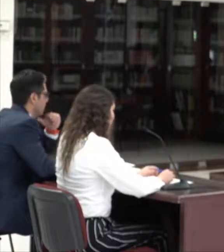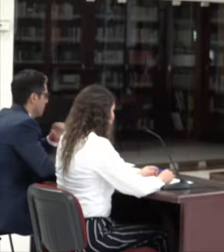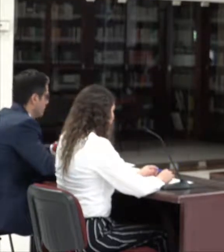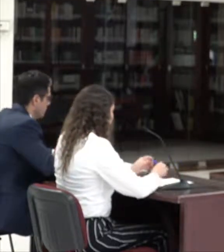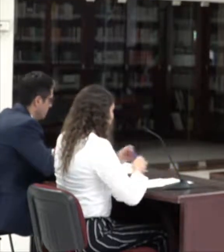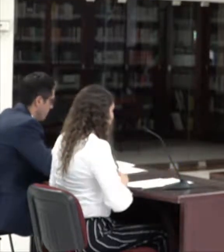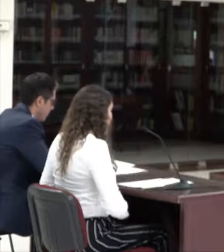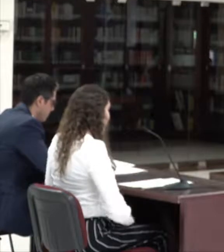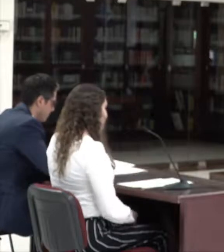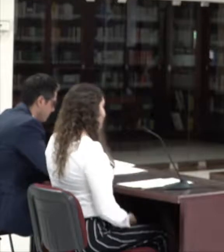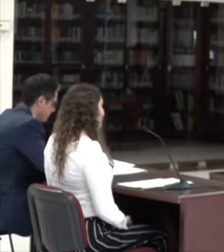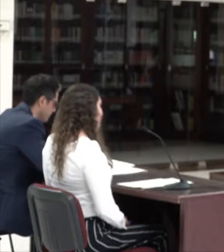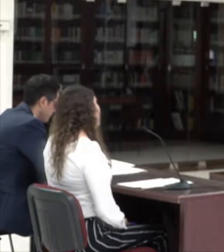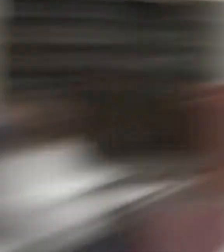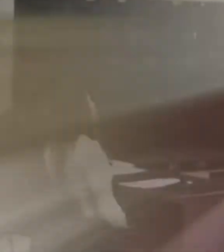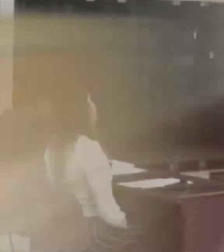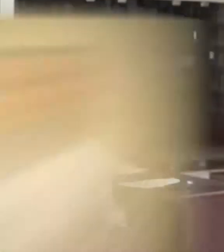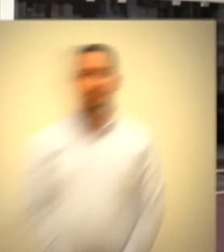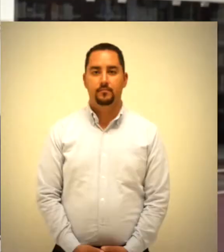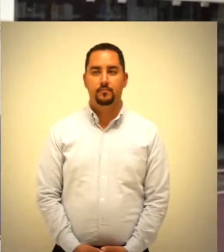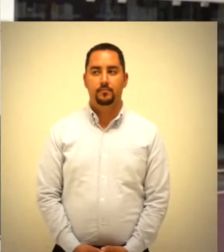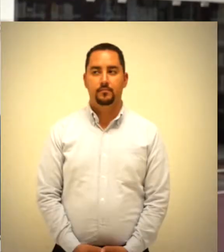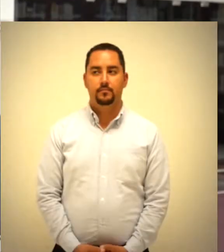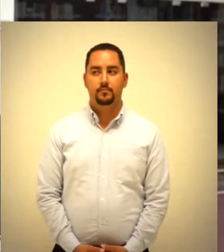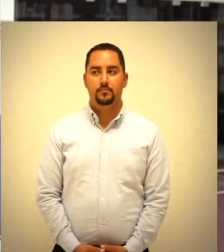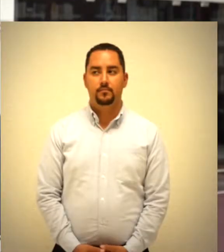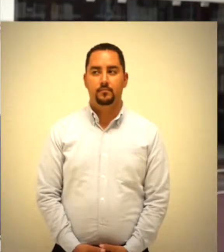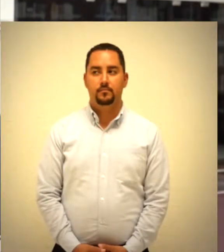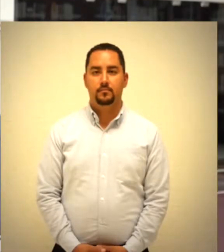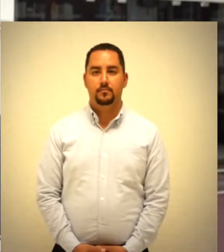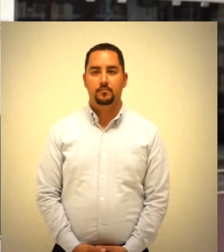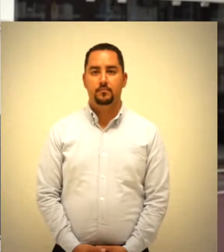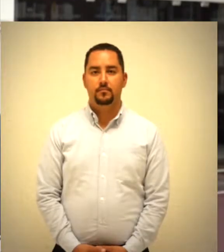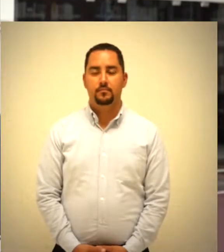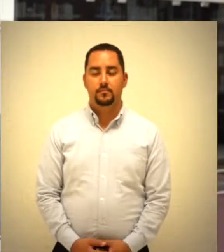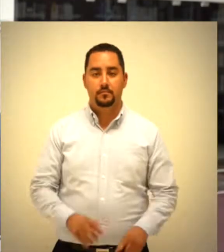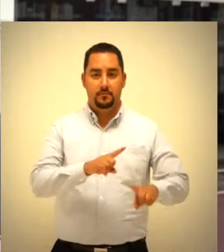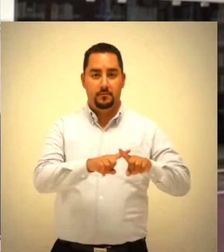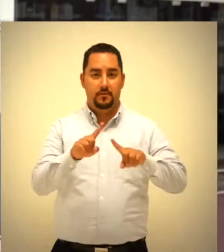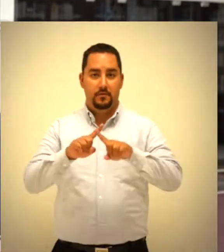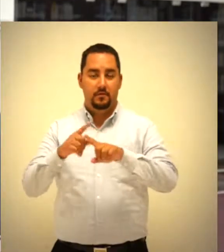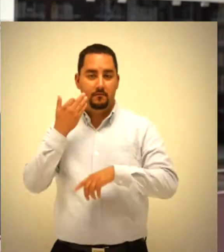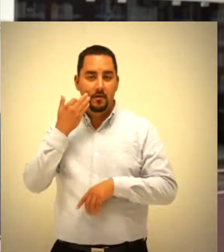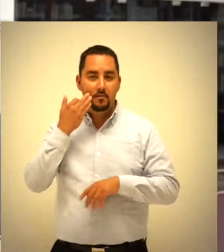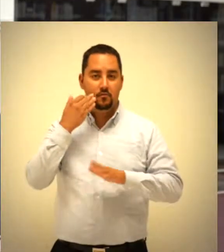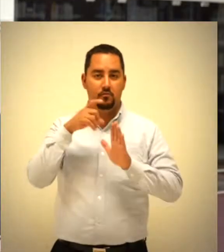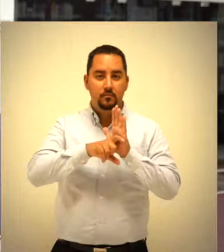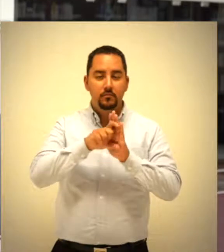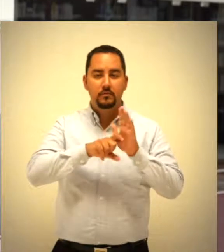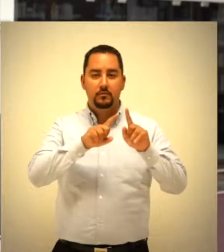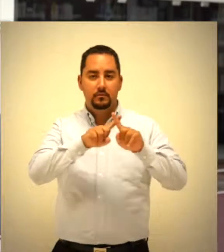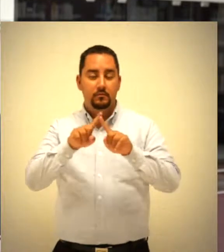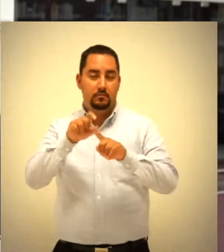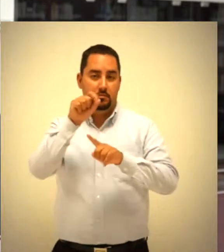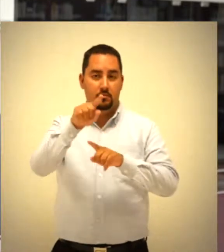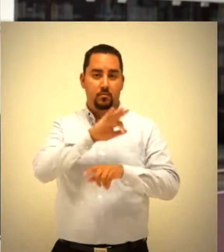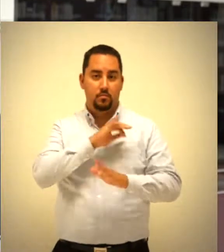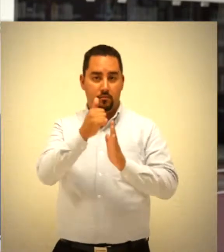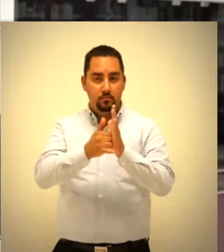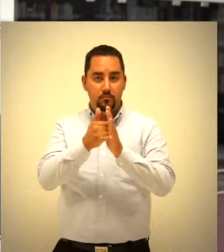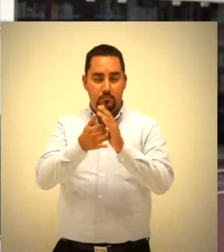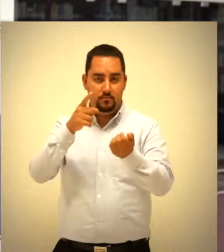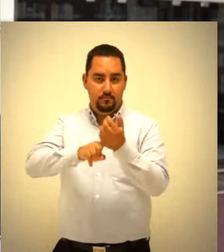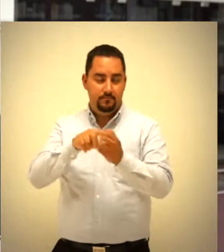convocada para esta fecha. Les agradecemos por seguirnos a través de las diferentes redes sociales y nuestra plataforma de YouTube.